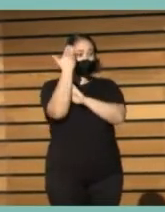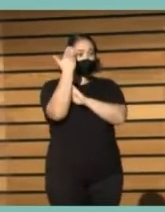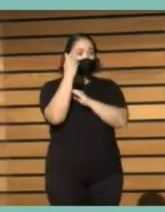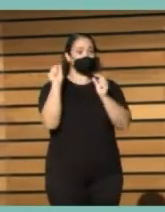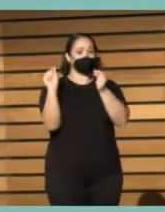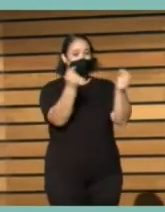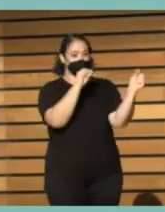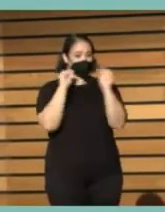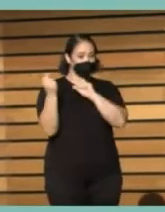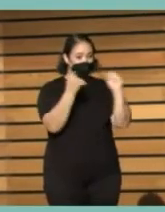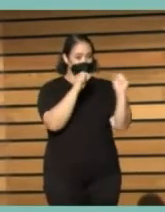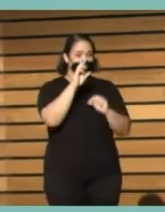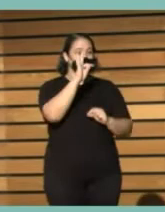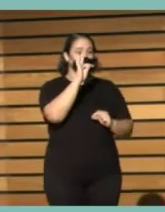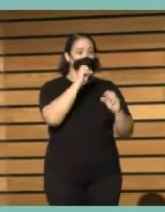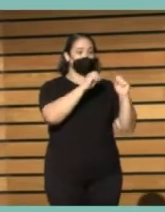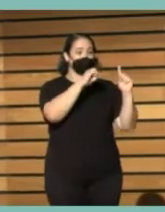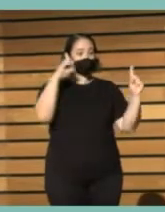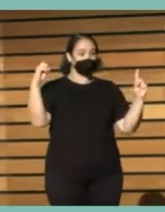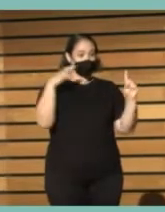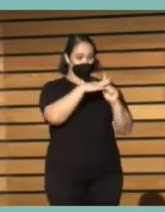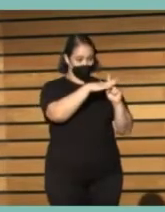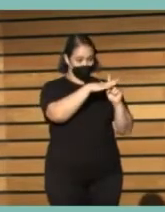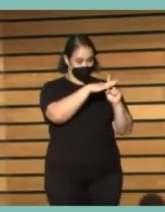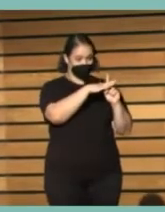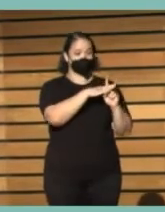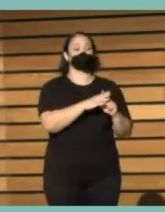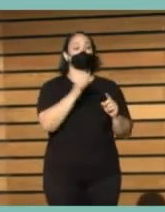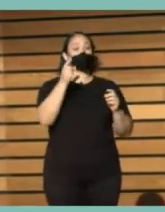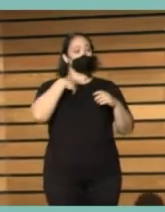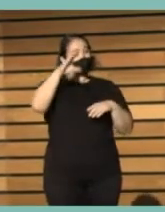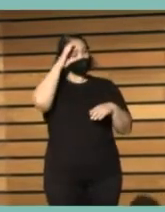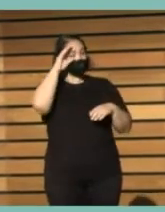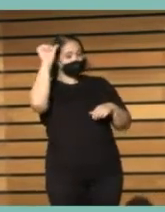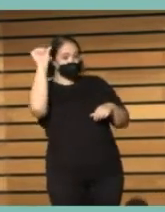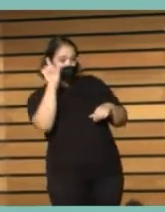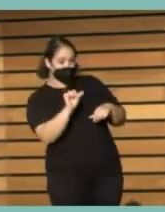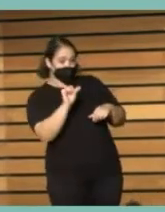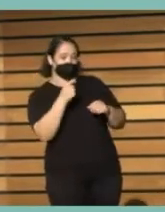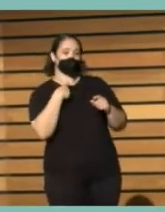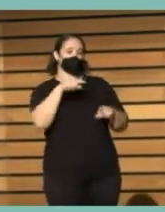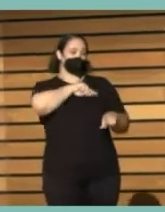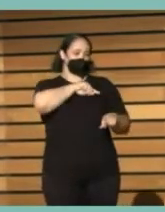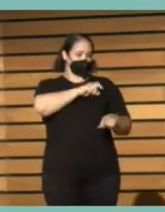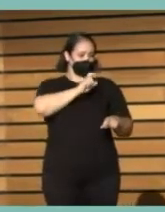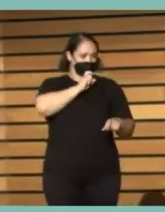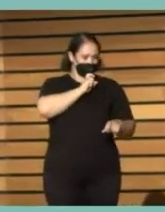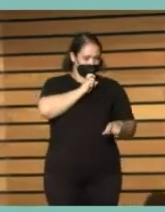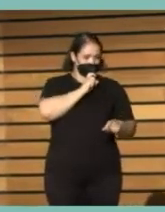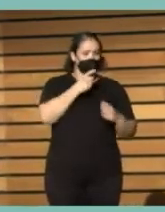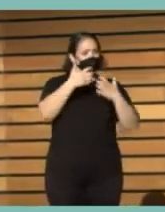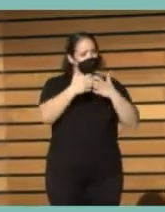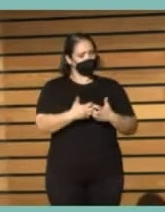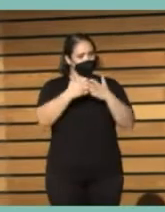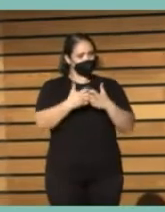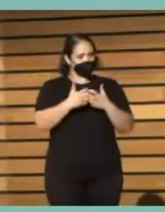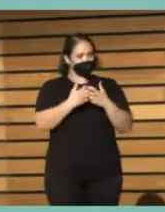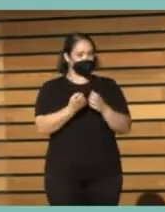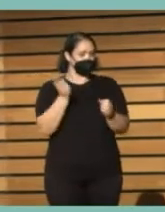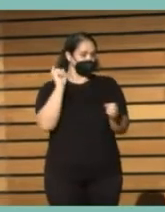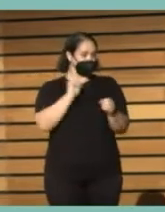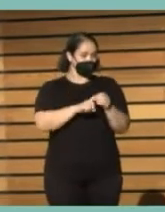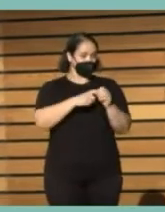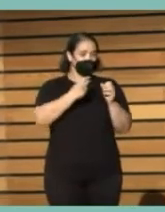voluntario y un foro en lo que se trata es de escuchar y de crear consensos. Funciona con una permanente,